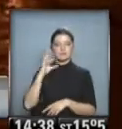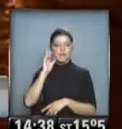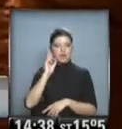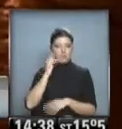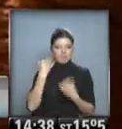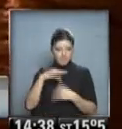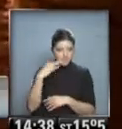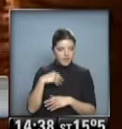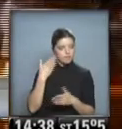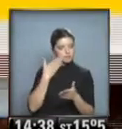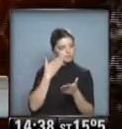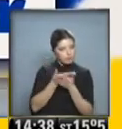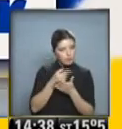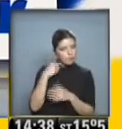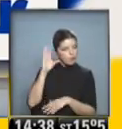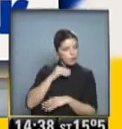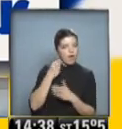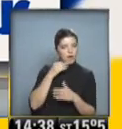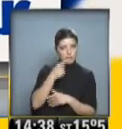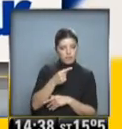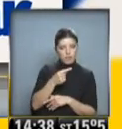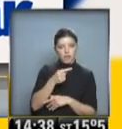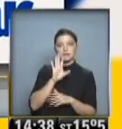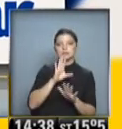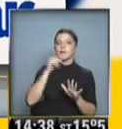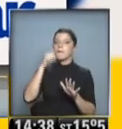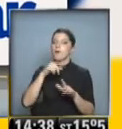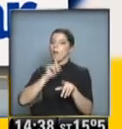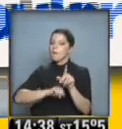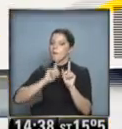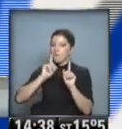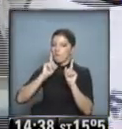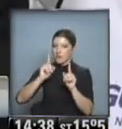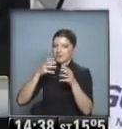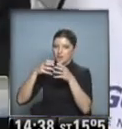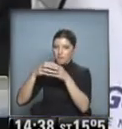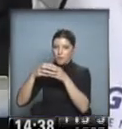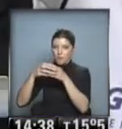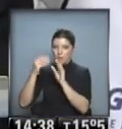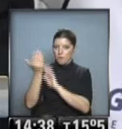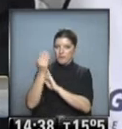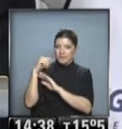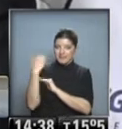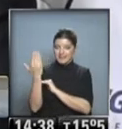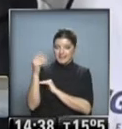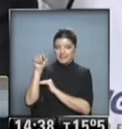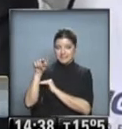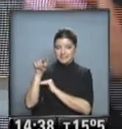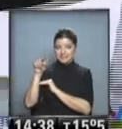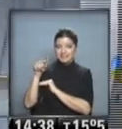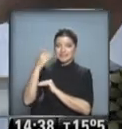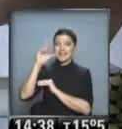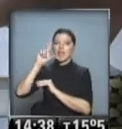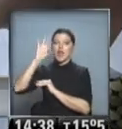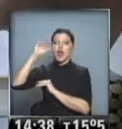de influir en la agenda ciudadana. Mientras, la derecha encarnada en la UDI, con un pinochetista de pura cepa como